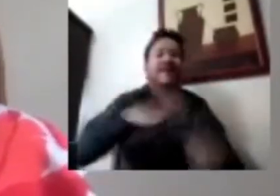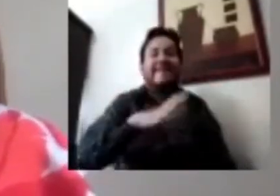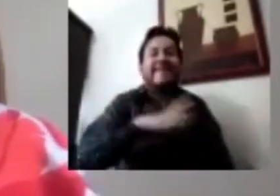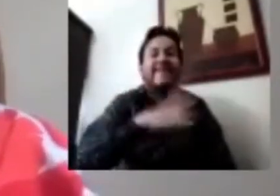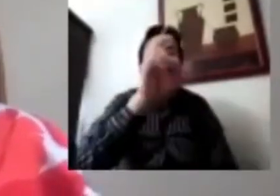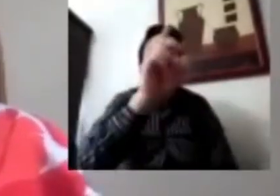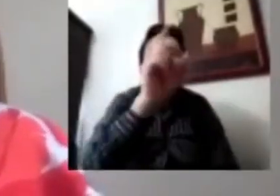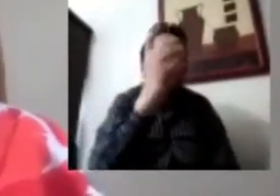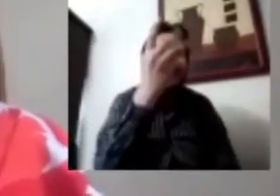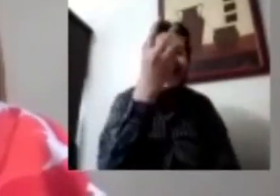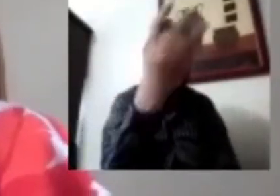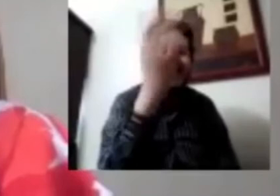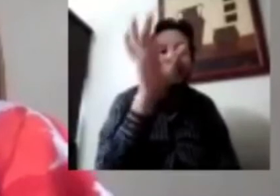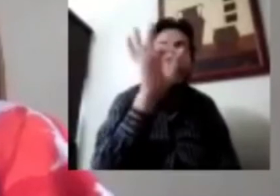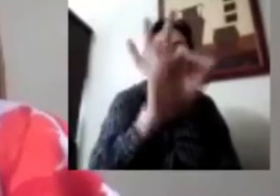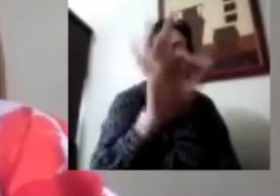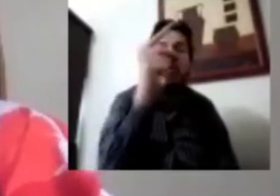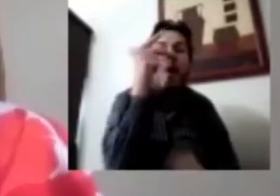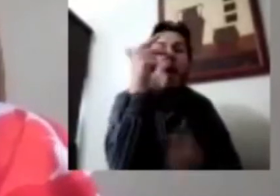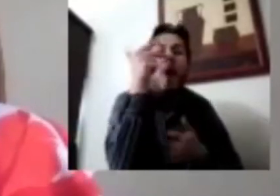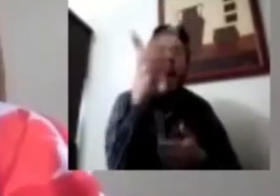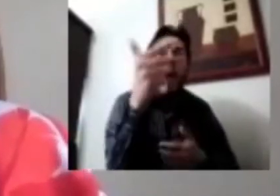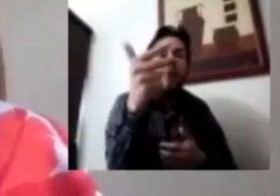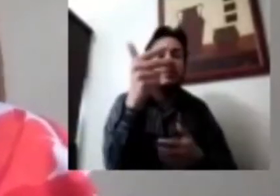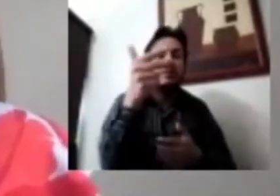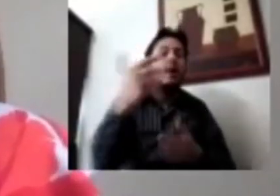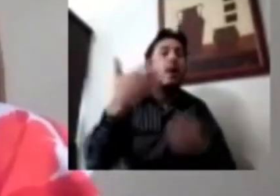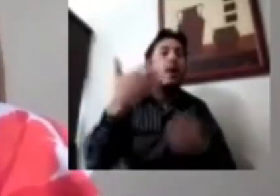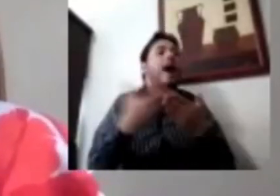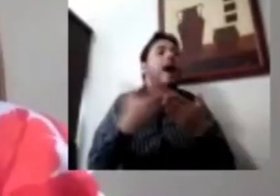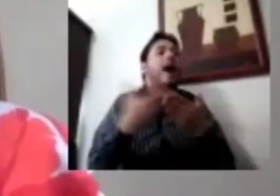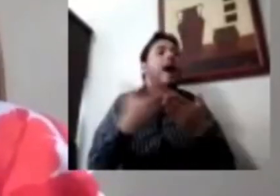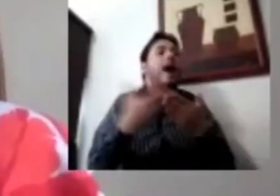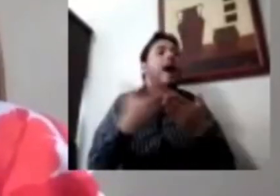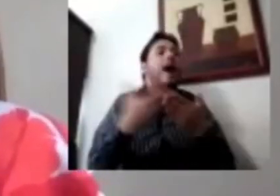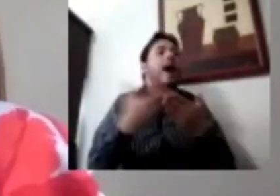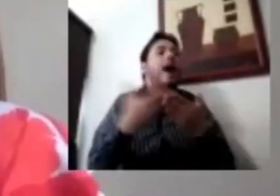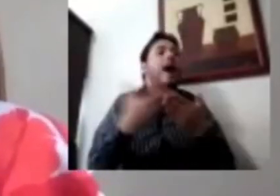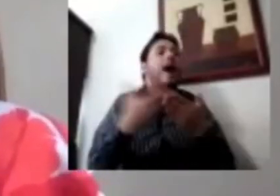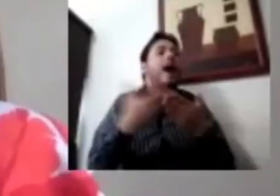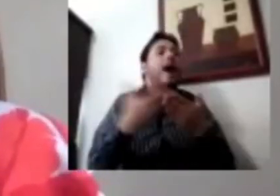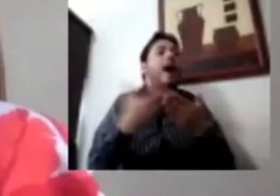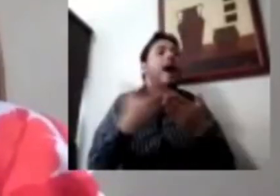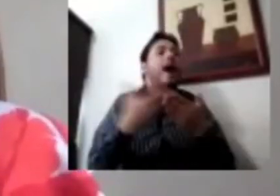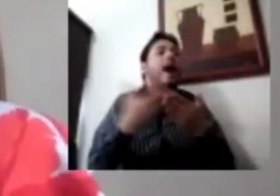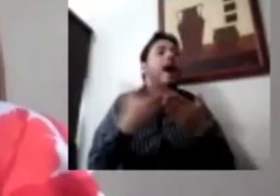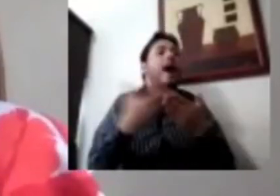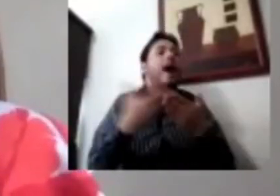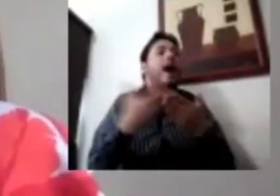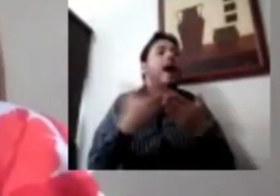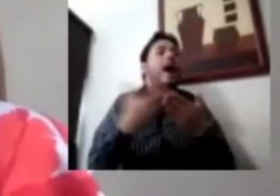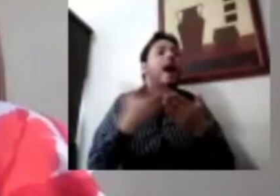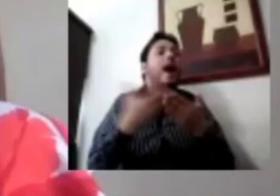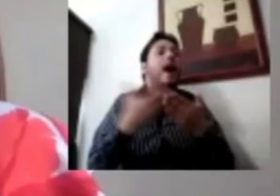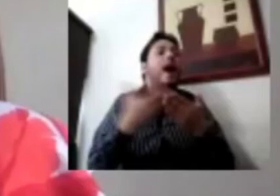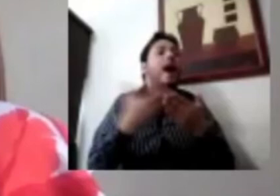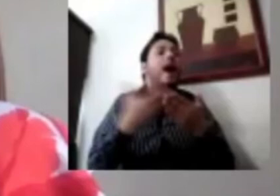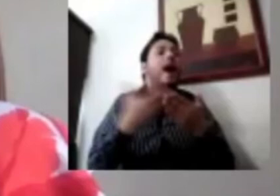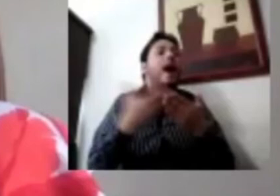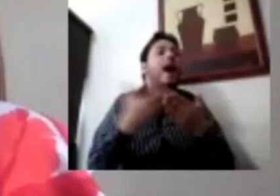.8%. Si vemos cómo cambia esta inseguridad alimentaria por el riesgo socioeconómico, otra vez.